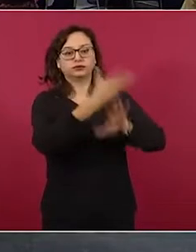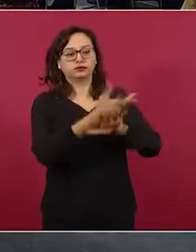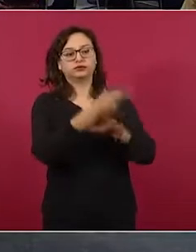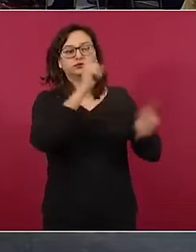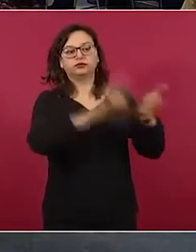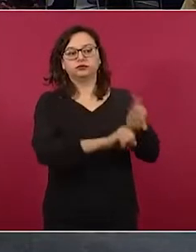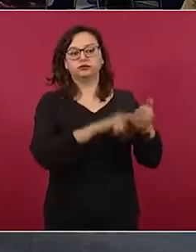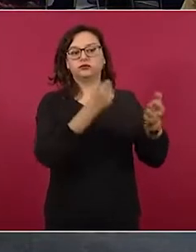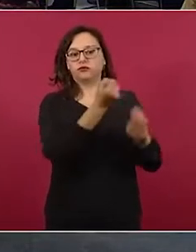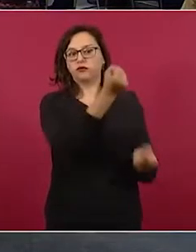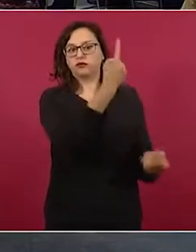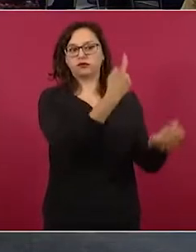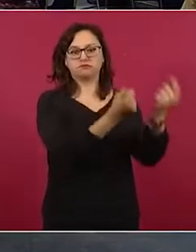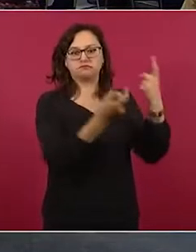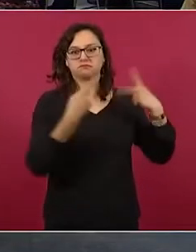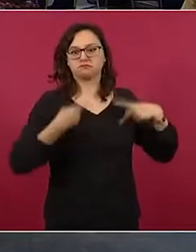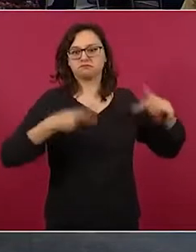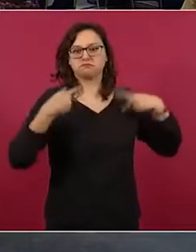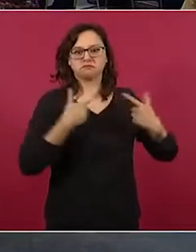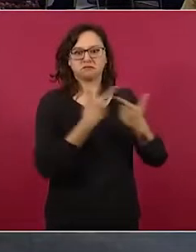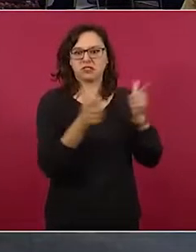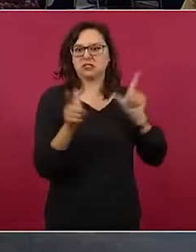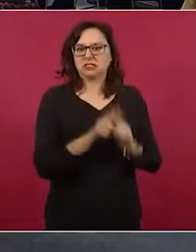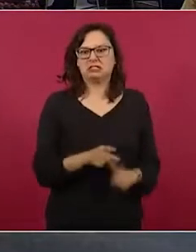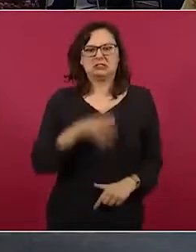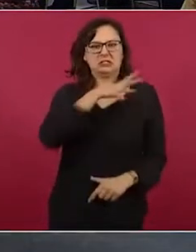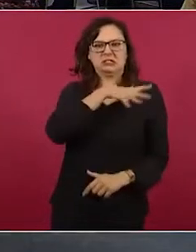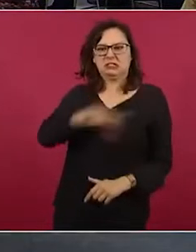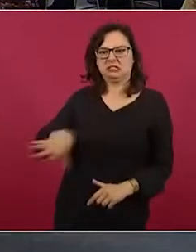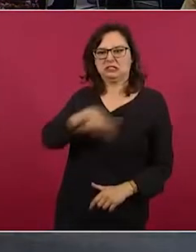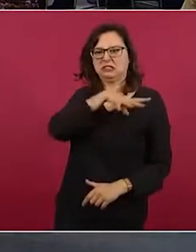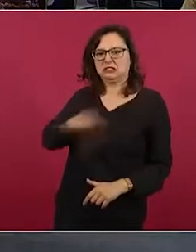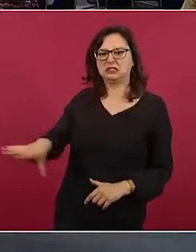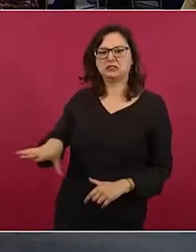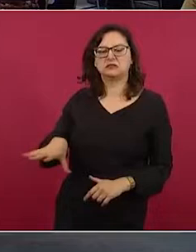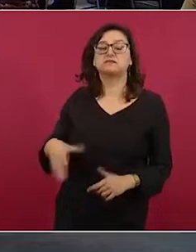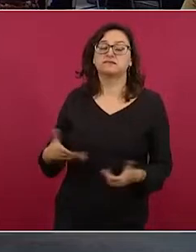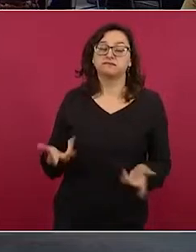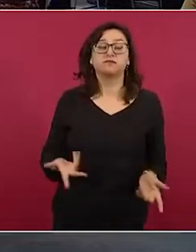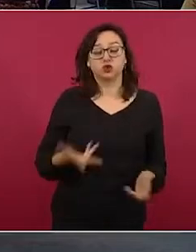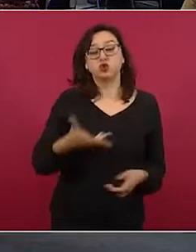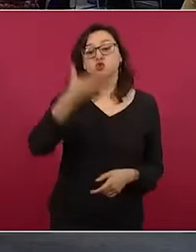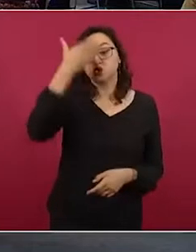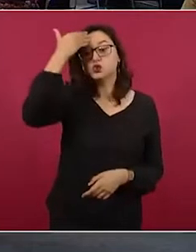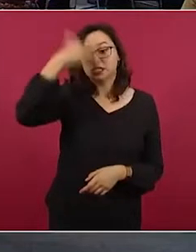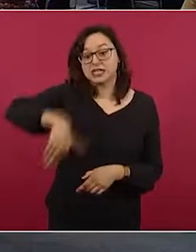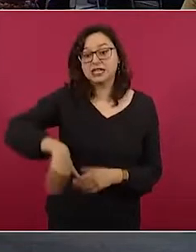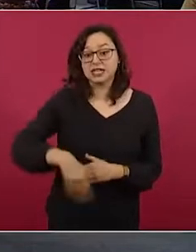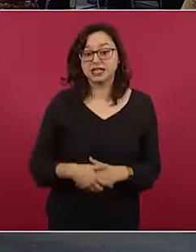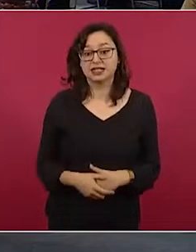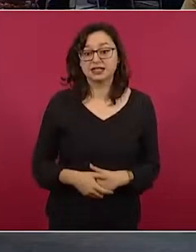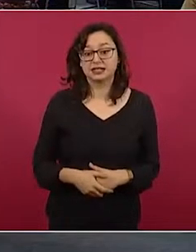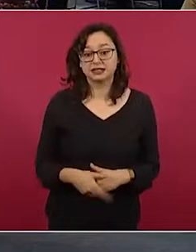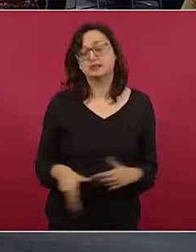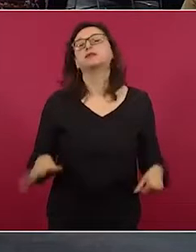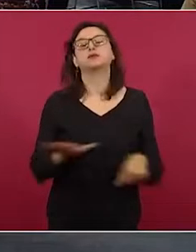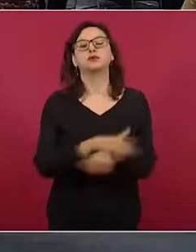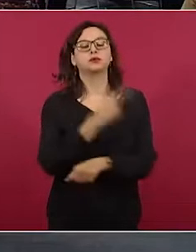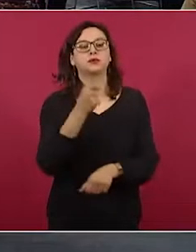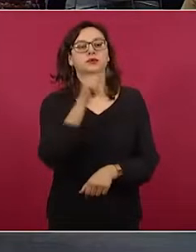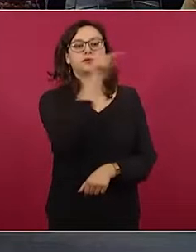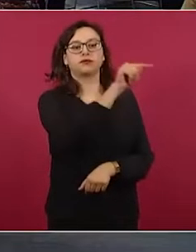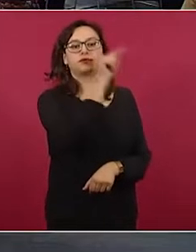que se oponen a esta política, porque esos grupos